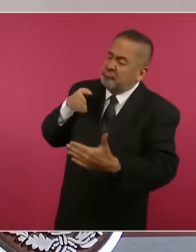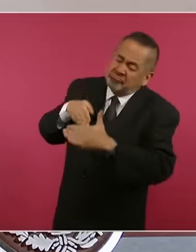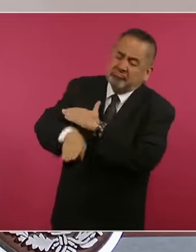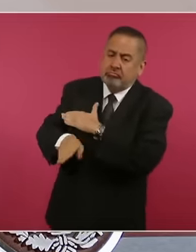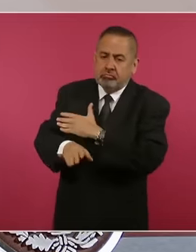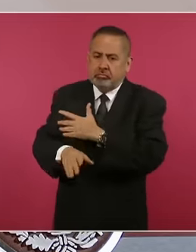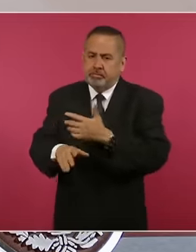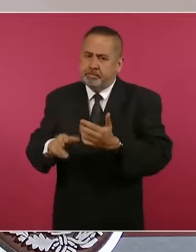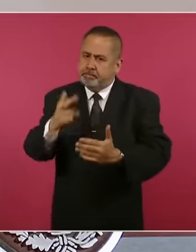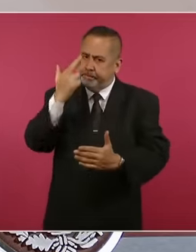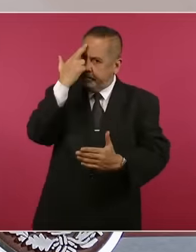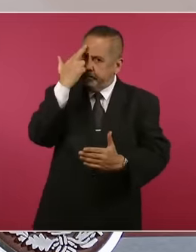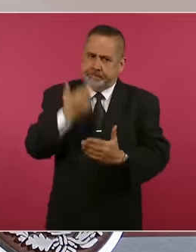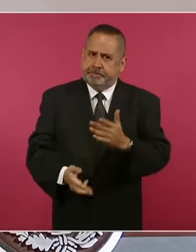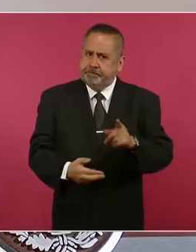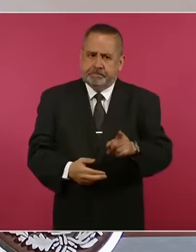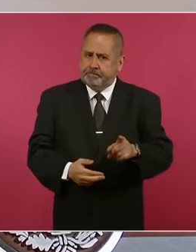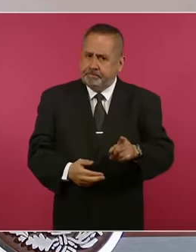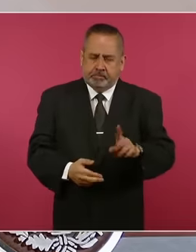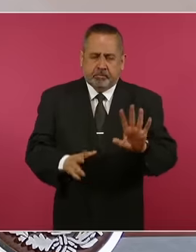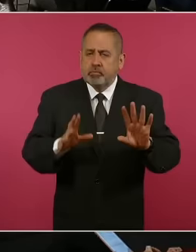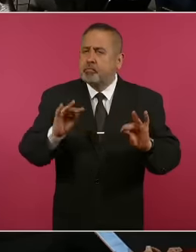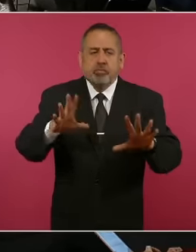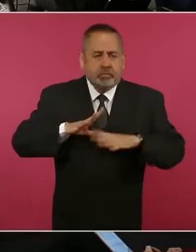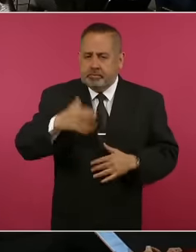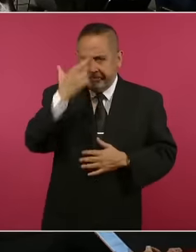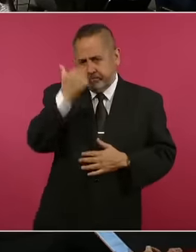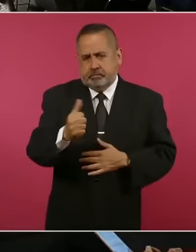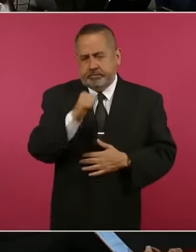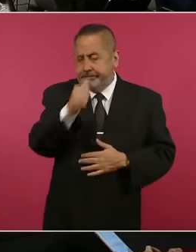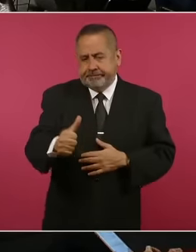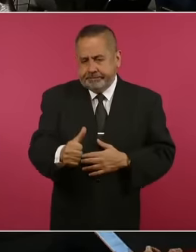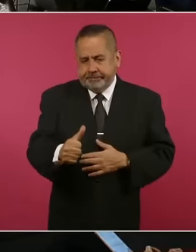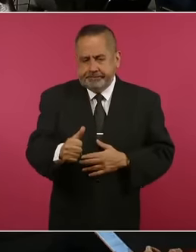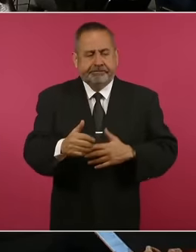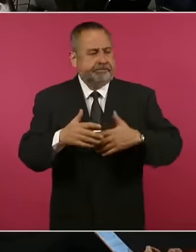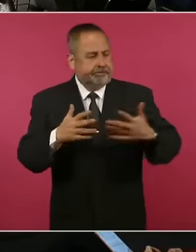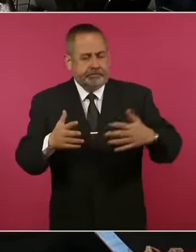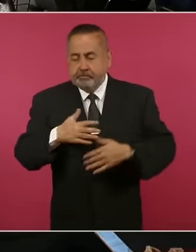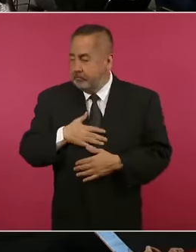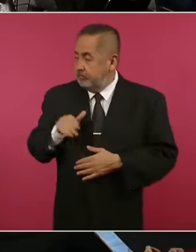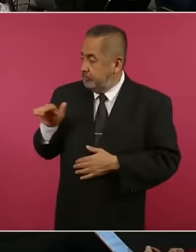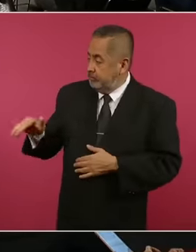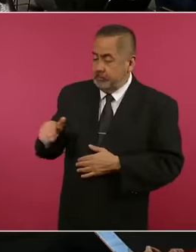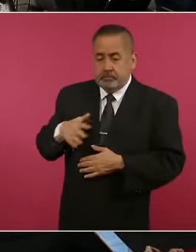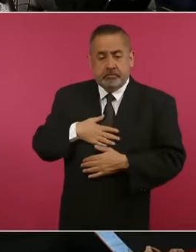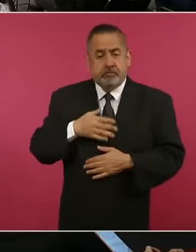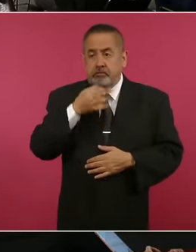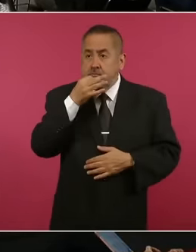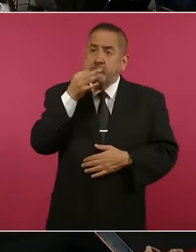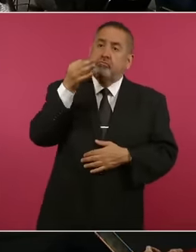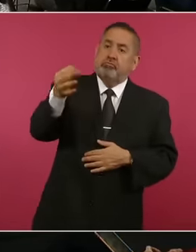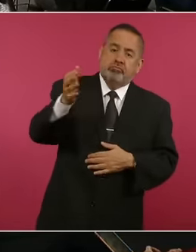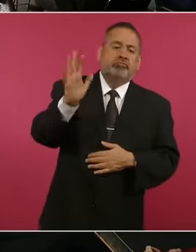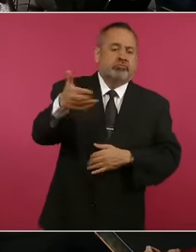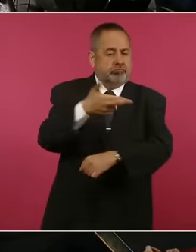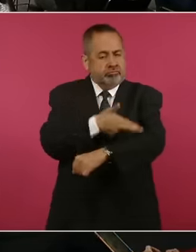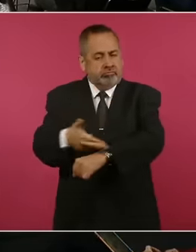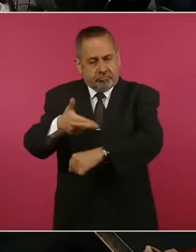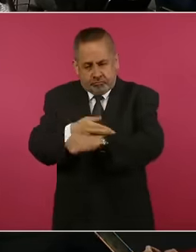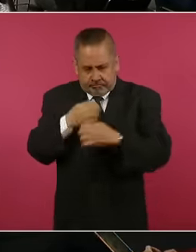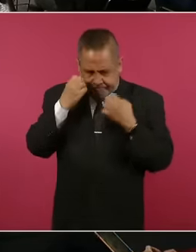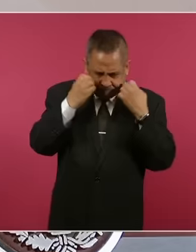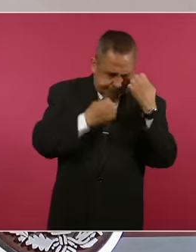no se justifica por ningún lado. Nosotros hemos iniciado, señor presidente, todavía no tenemos concluido el